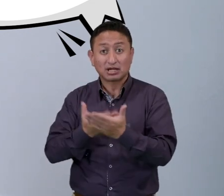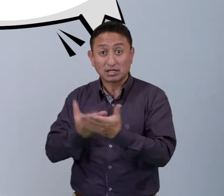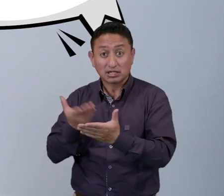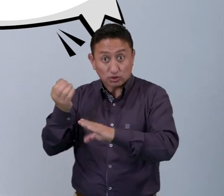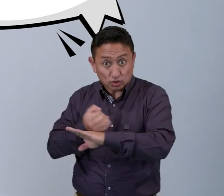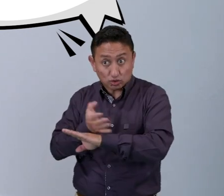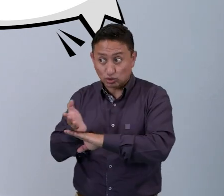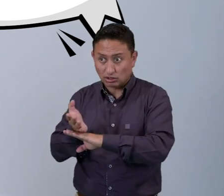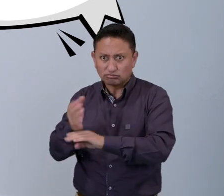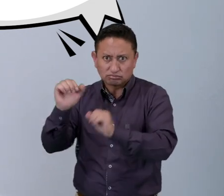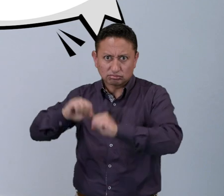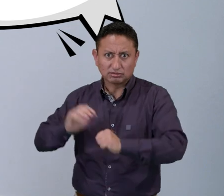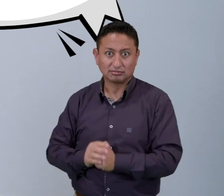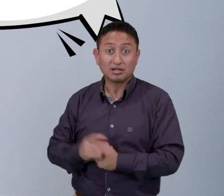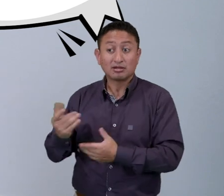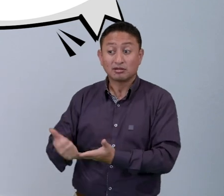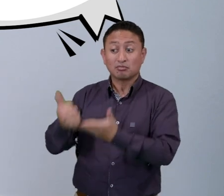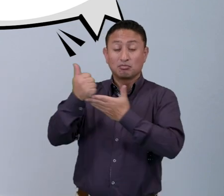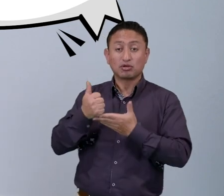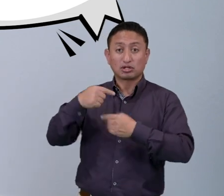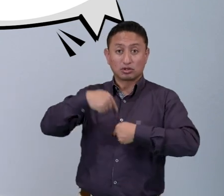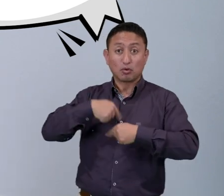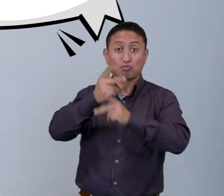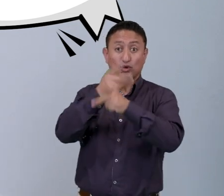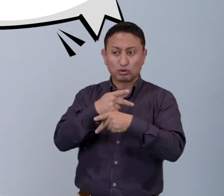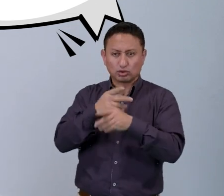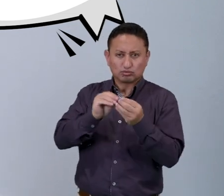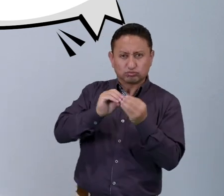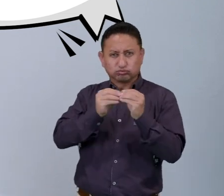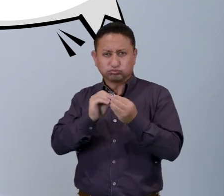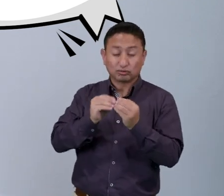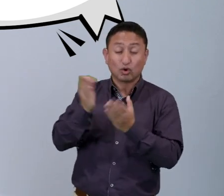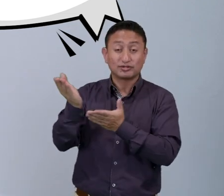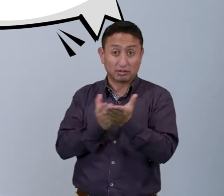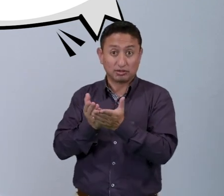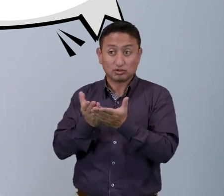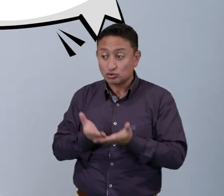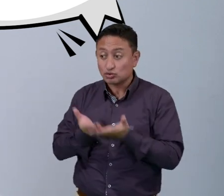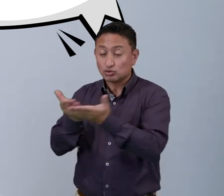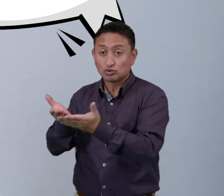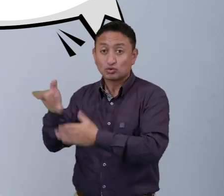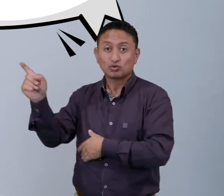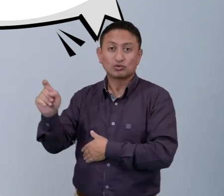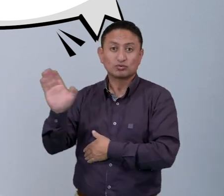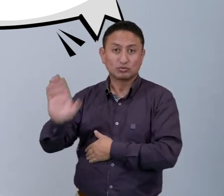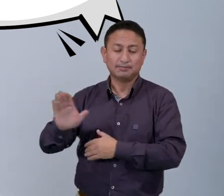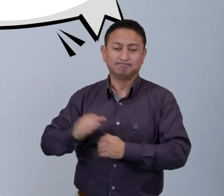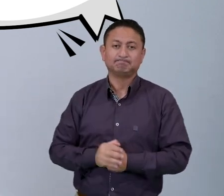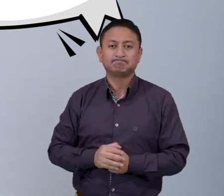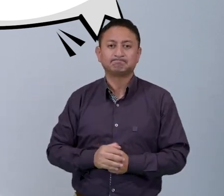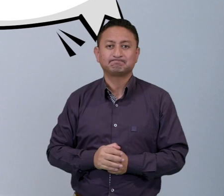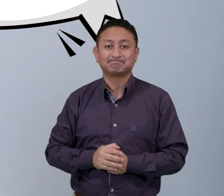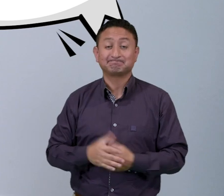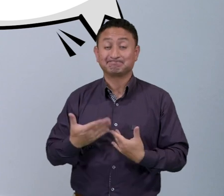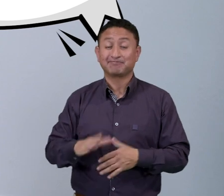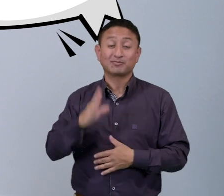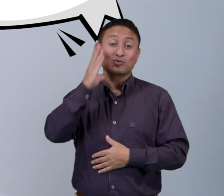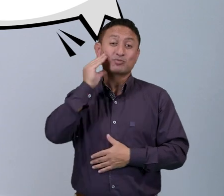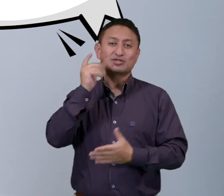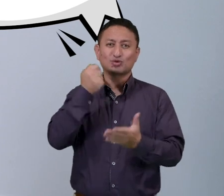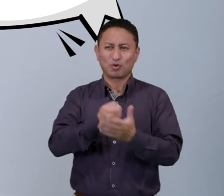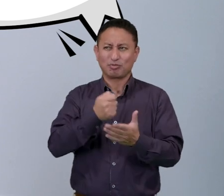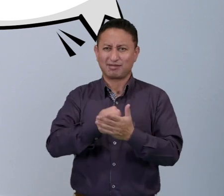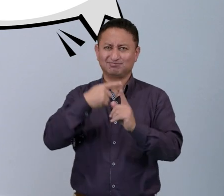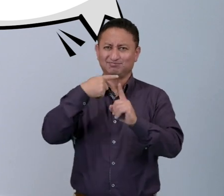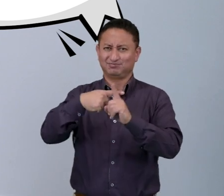sus comentarios y sugerencias, lo cual permitirá ajustar los productos y servicios a sus necesidades. Brindar una experiencia de